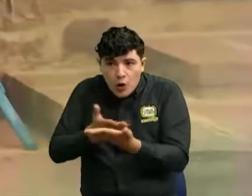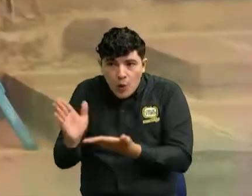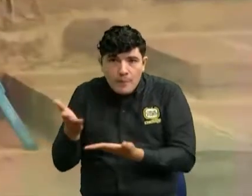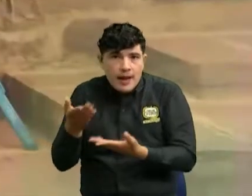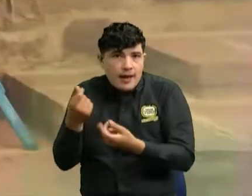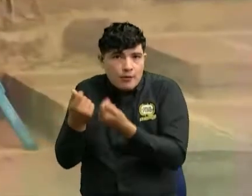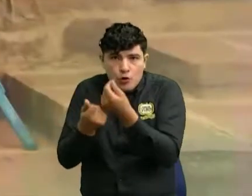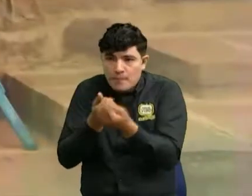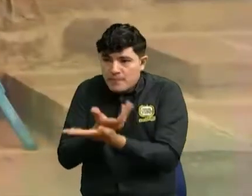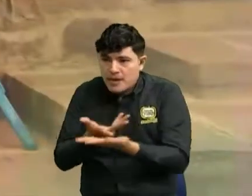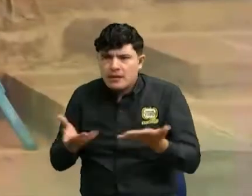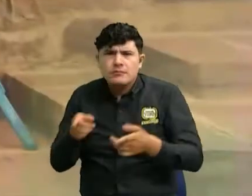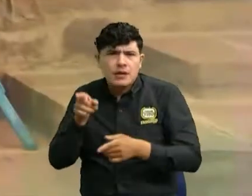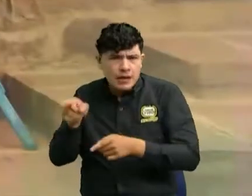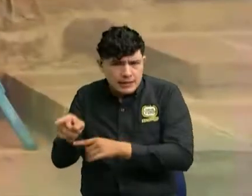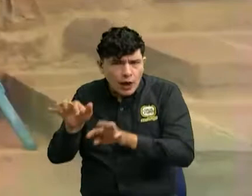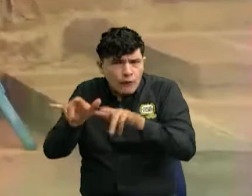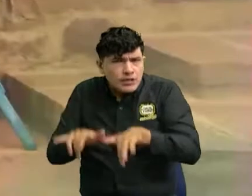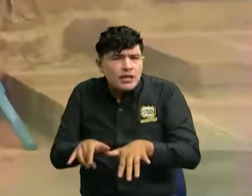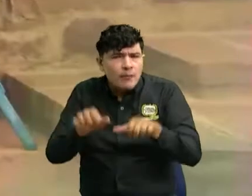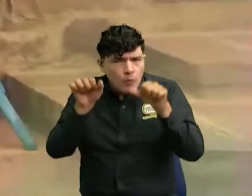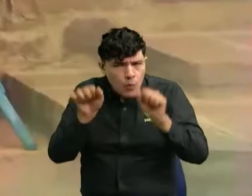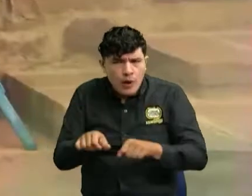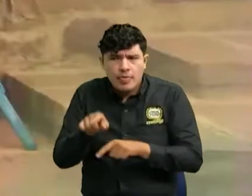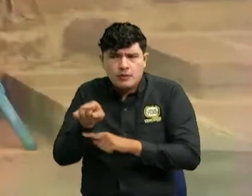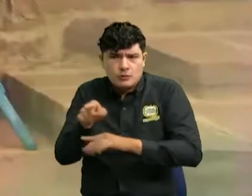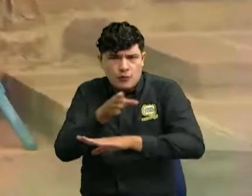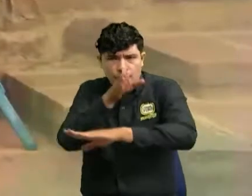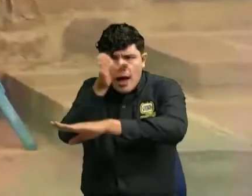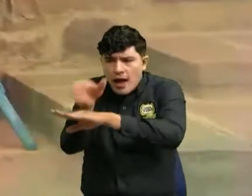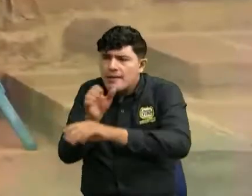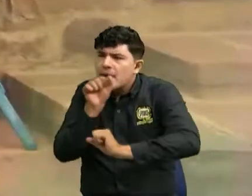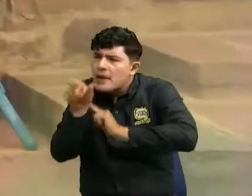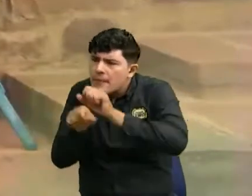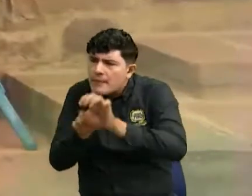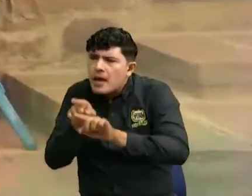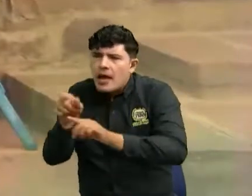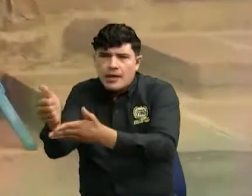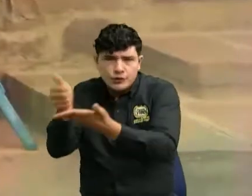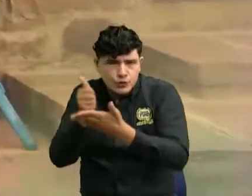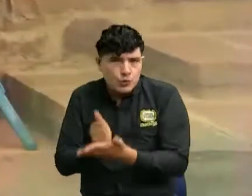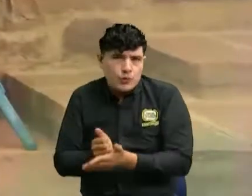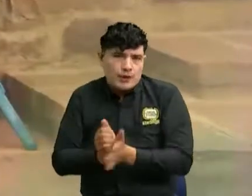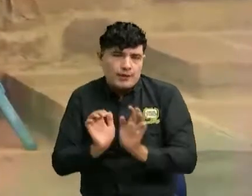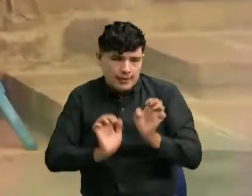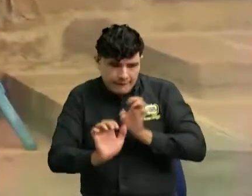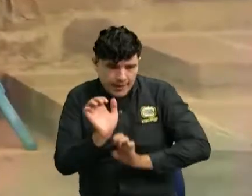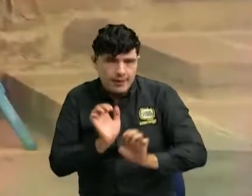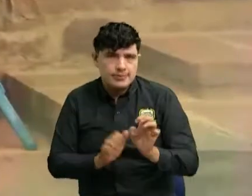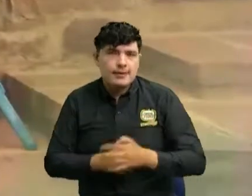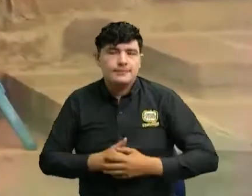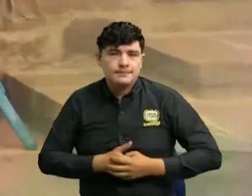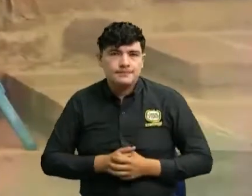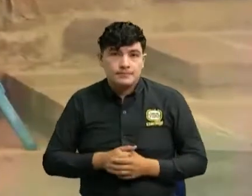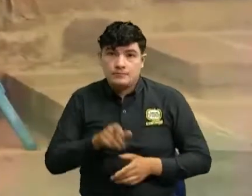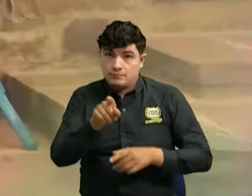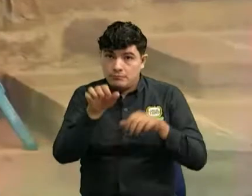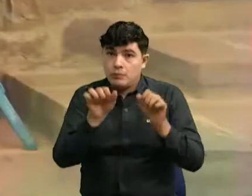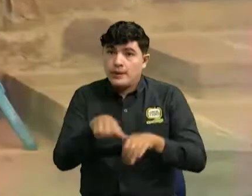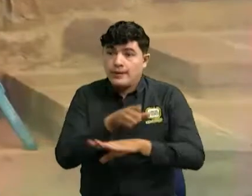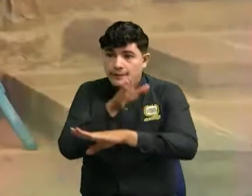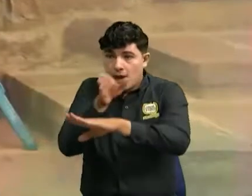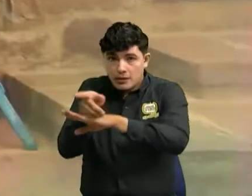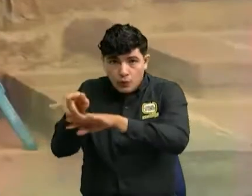está instituida para defender a los consumidores y pues es una instancia que también debemos agotar,